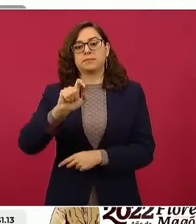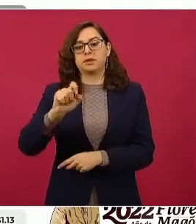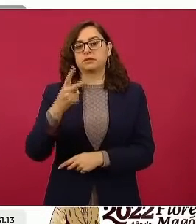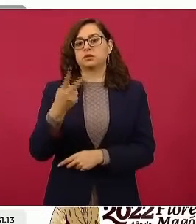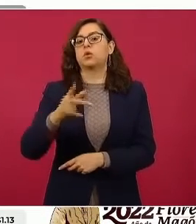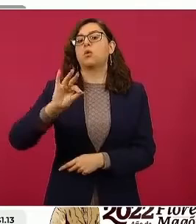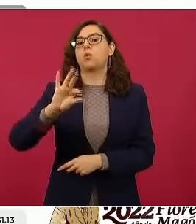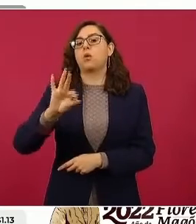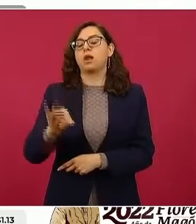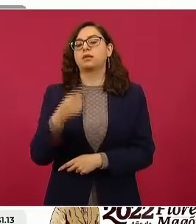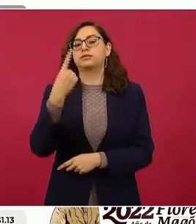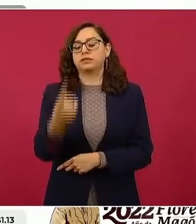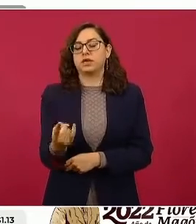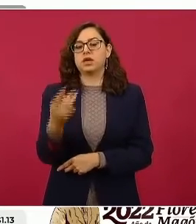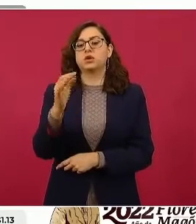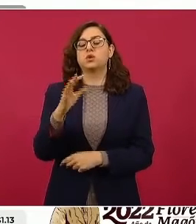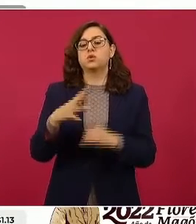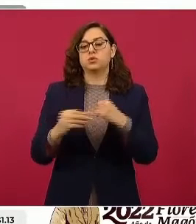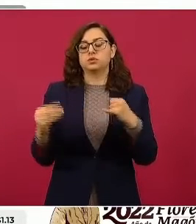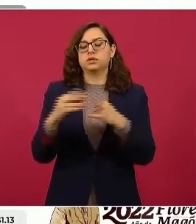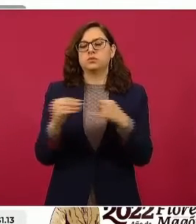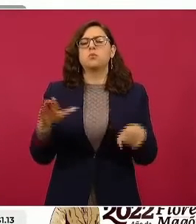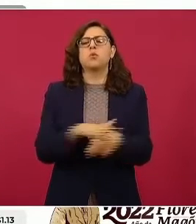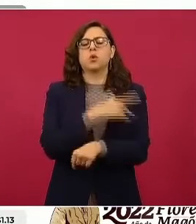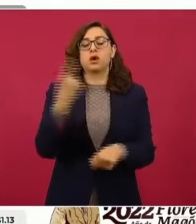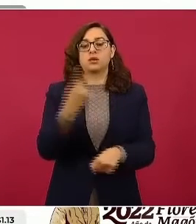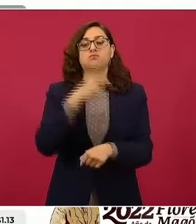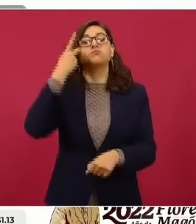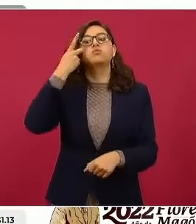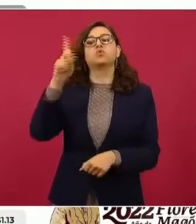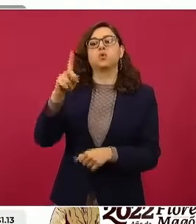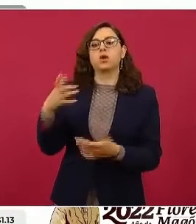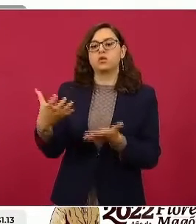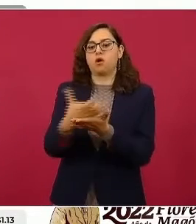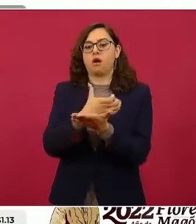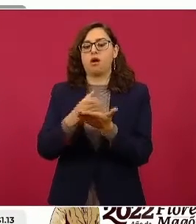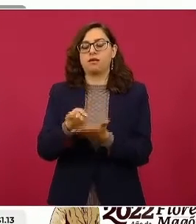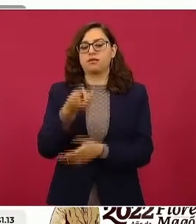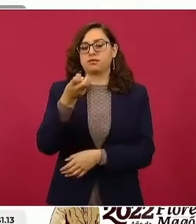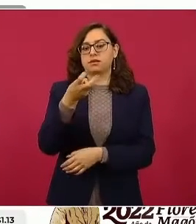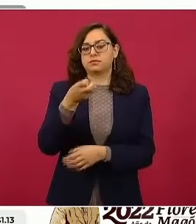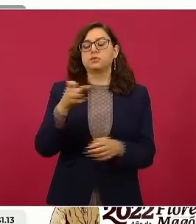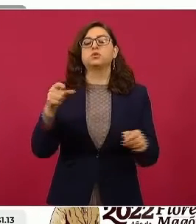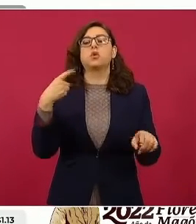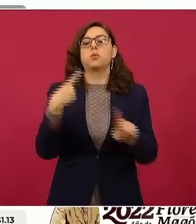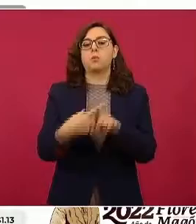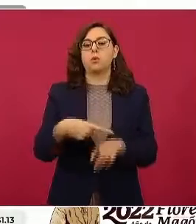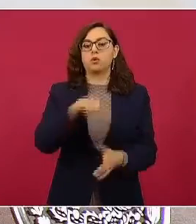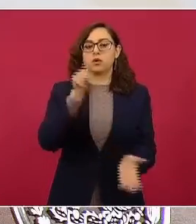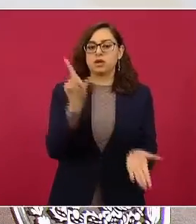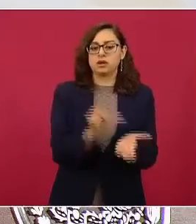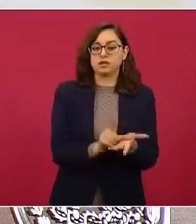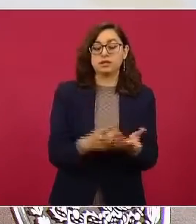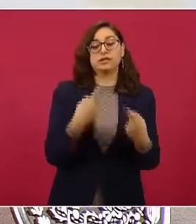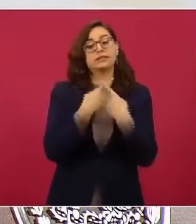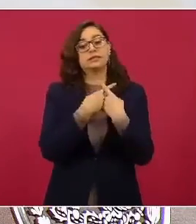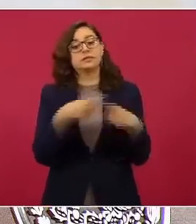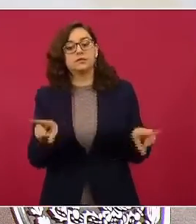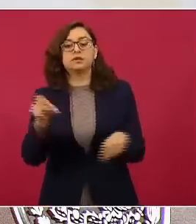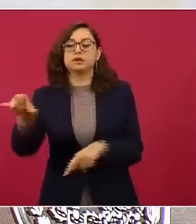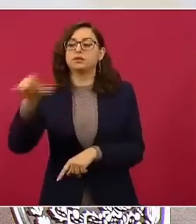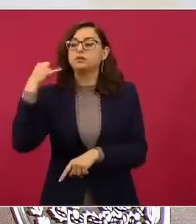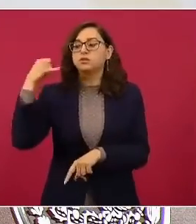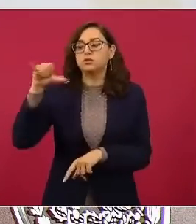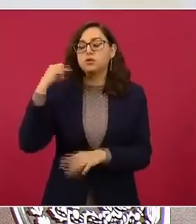nueve centavos en Matehuala, San Luis Potosí, mientras que con un margen de 23 centavos G500 en Mérida, Yucatán,